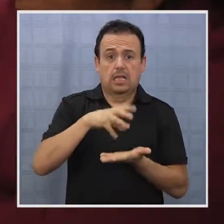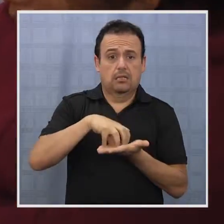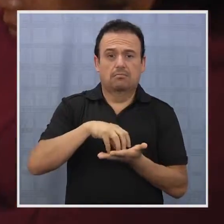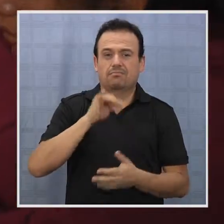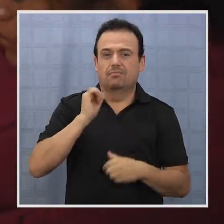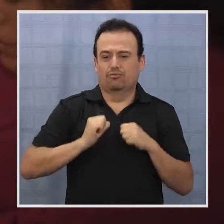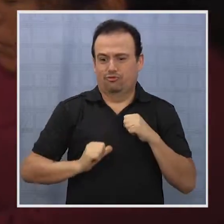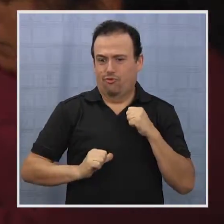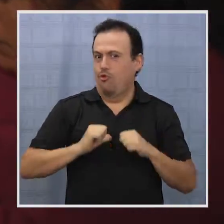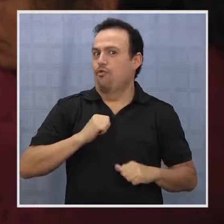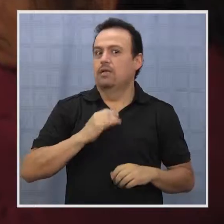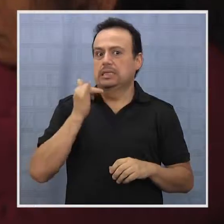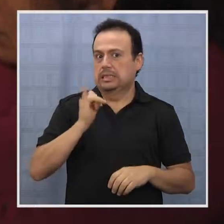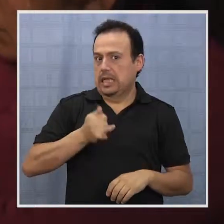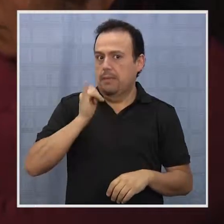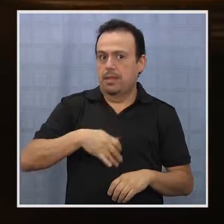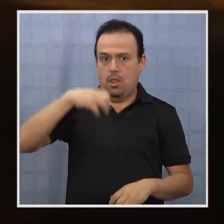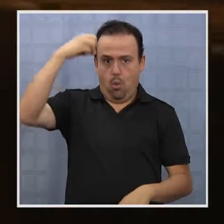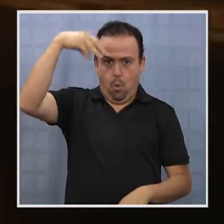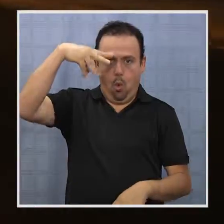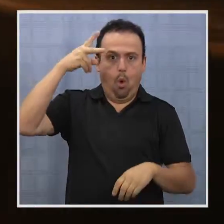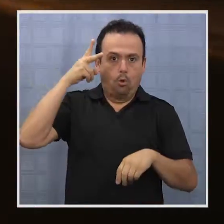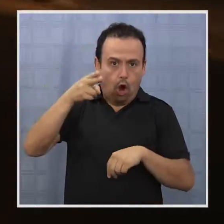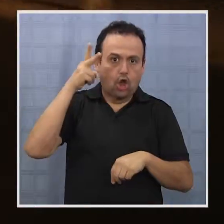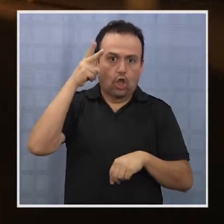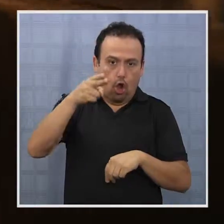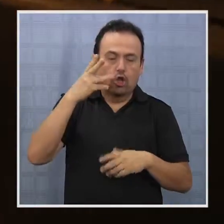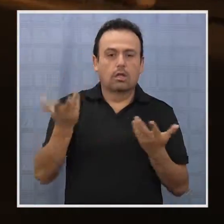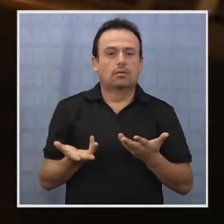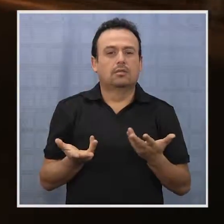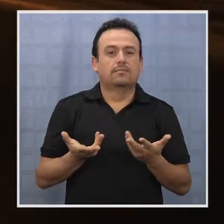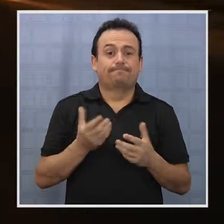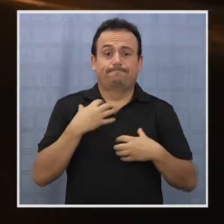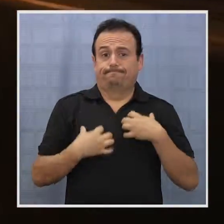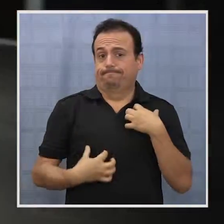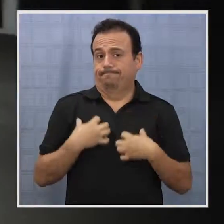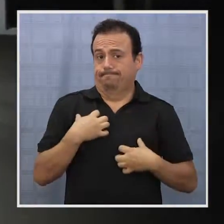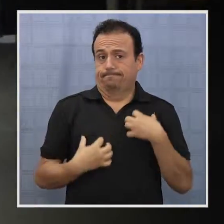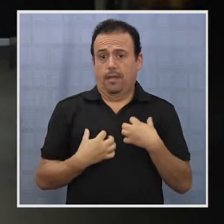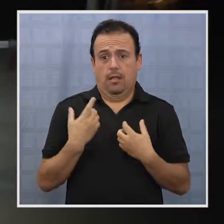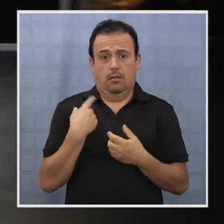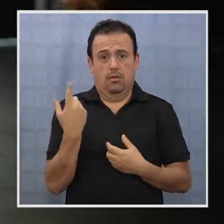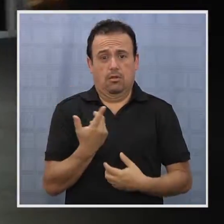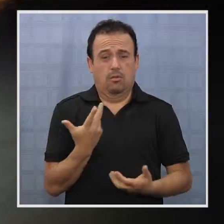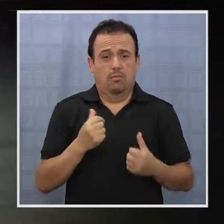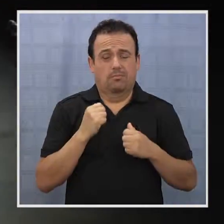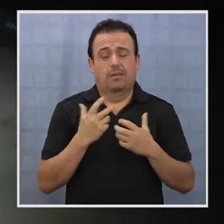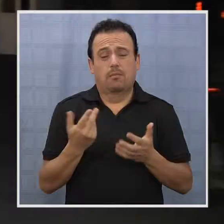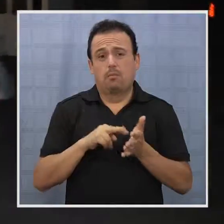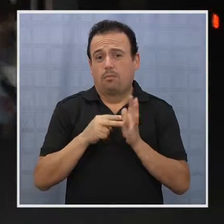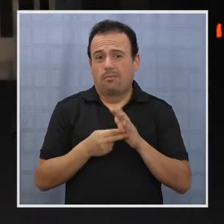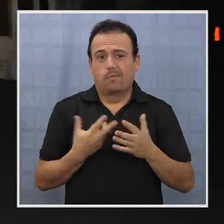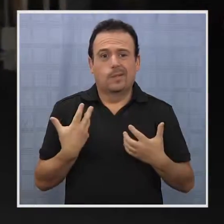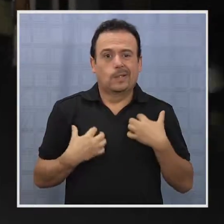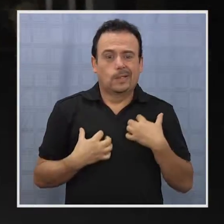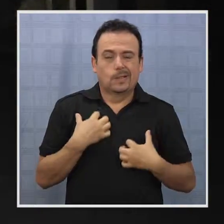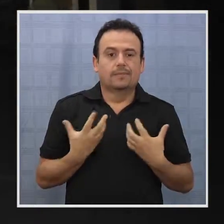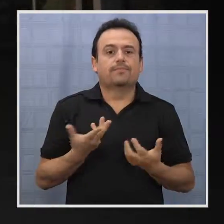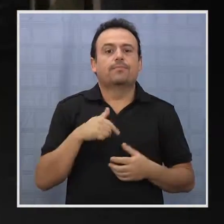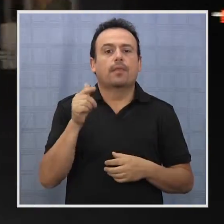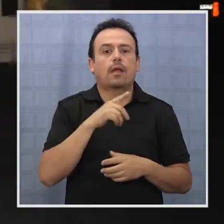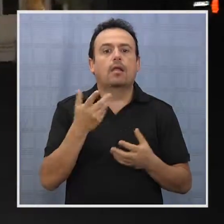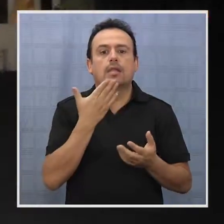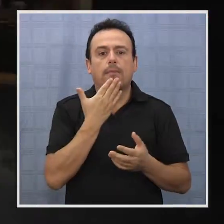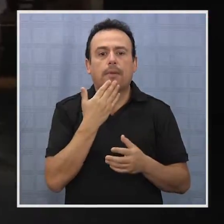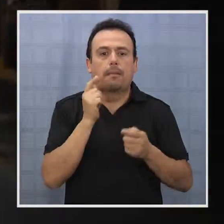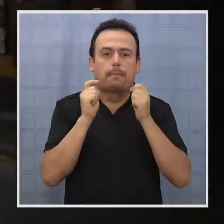sufre constantes cortes de energía eléctrica, situación que no solamente incomoda a la población, sino que además hace peligrar a varias